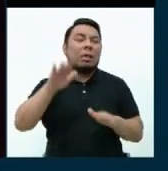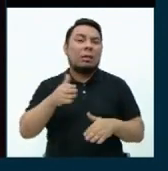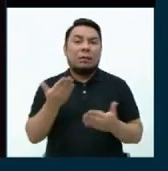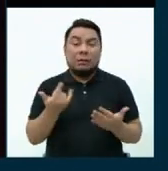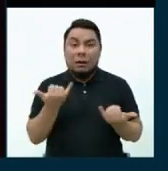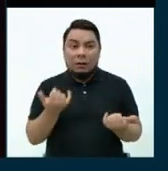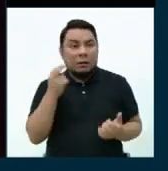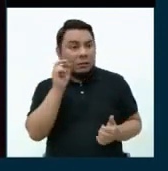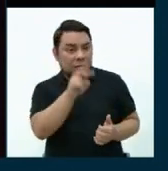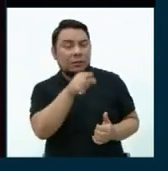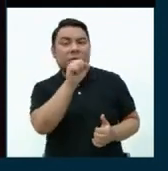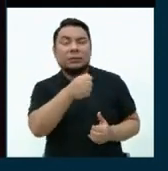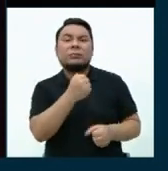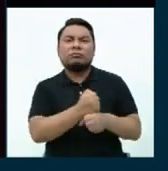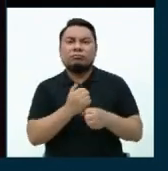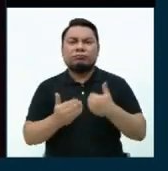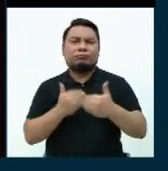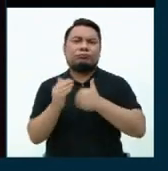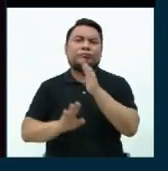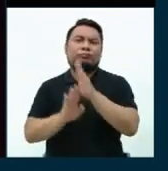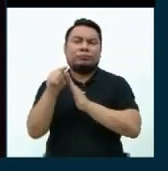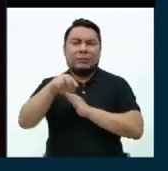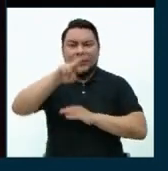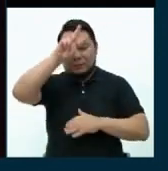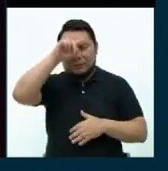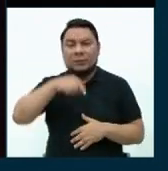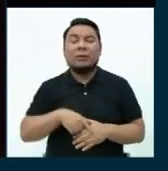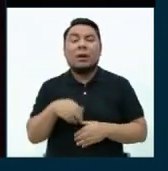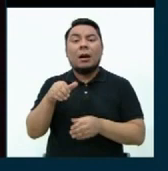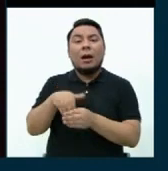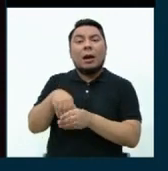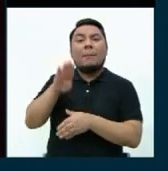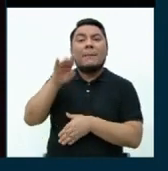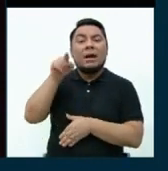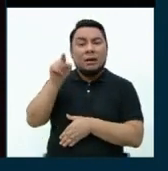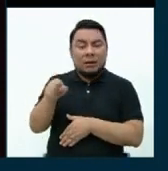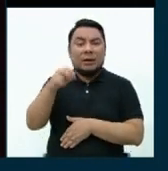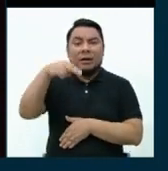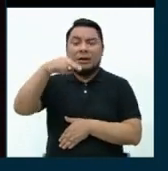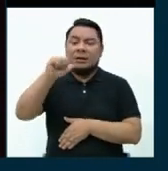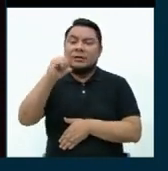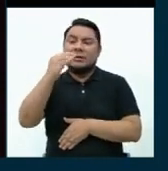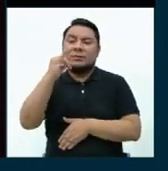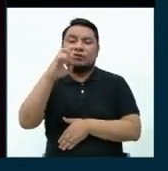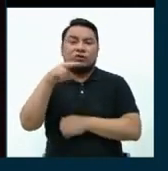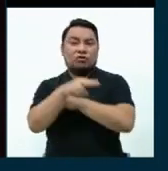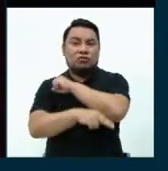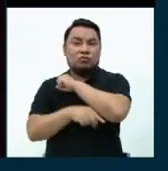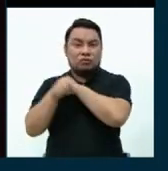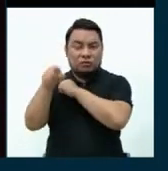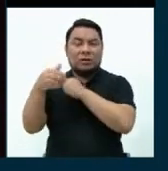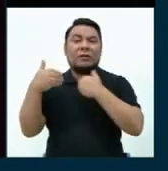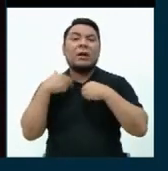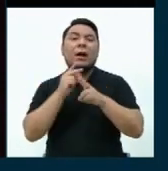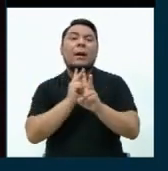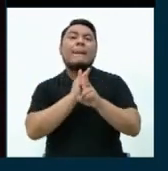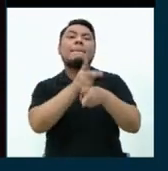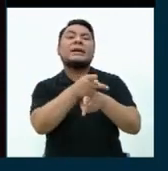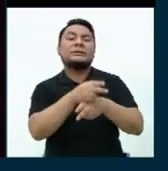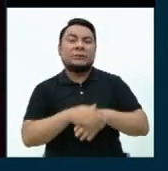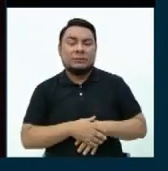hemos dado cuenta que son el motor del país. El Banco de la Nación es el que tiene que darle un préstamo